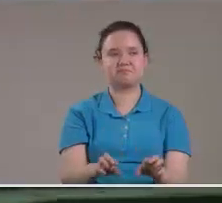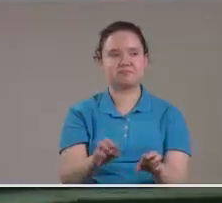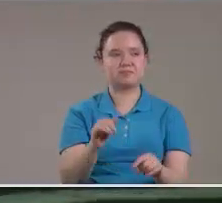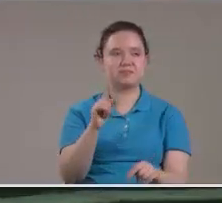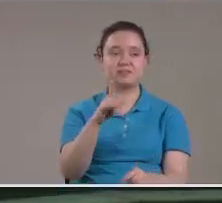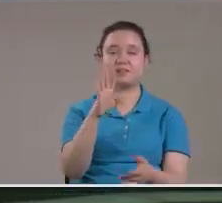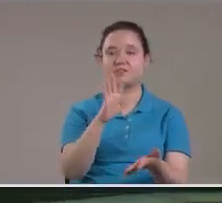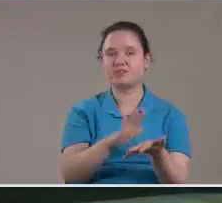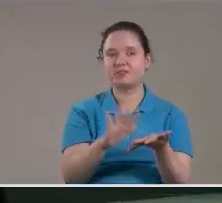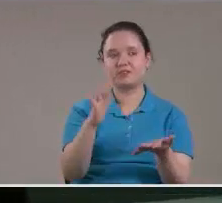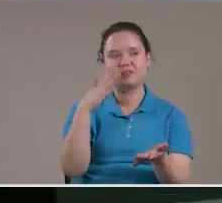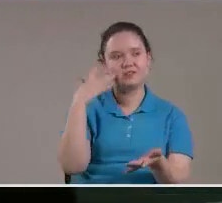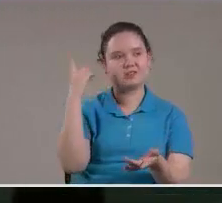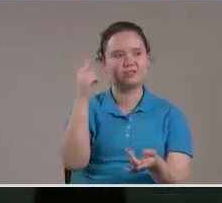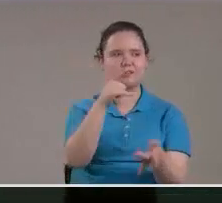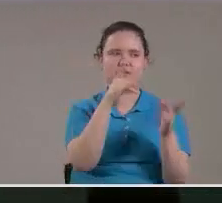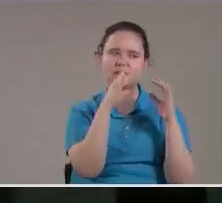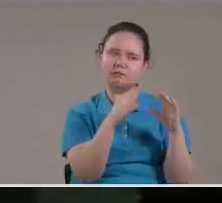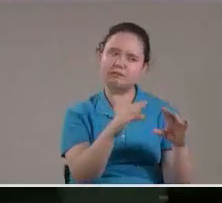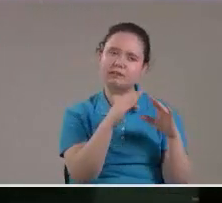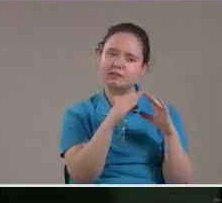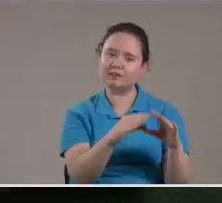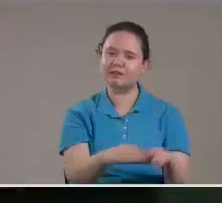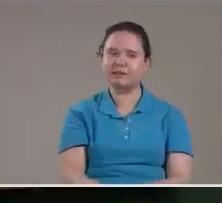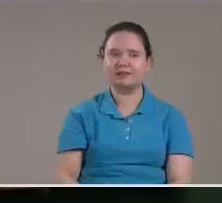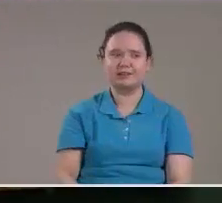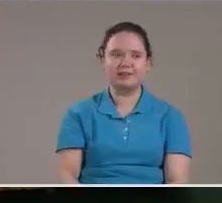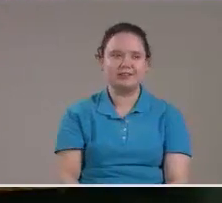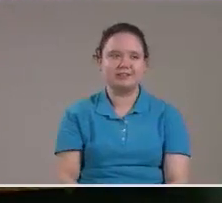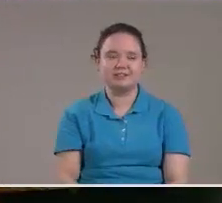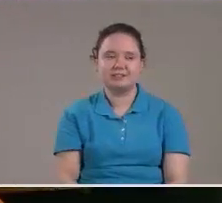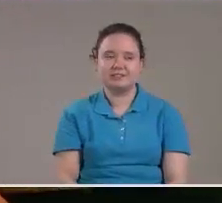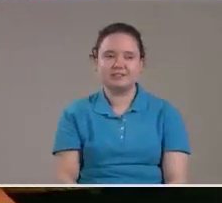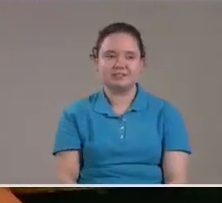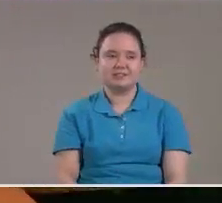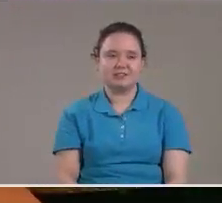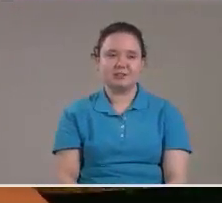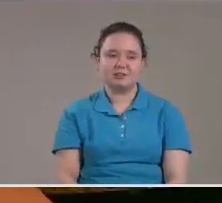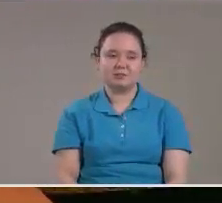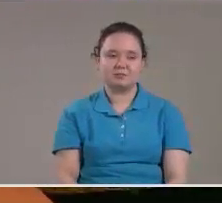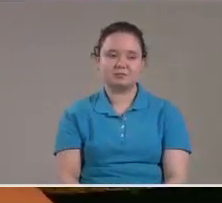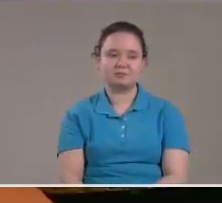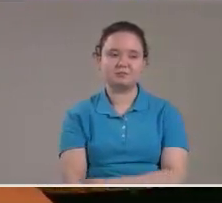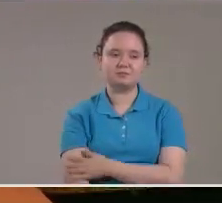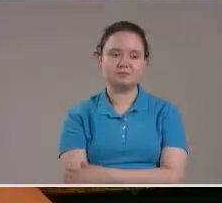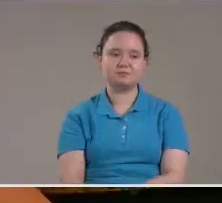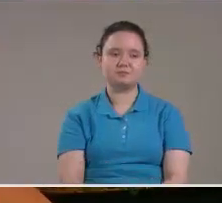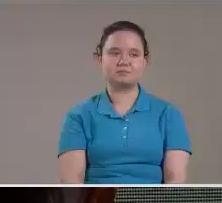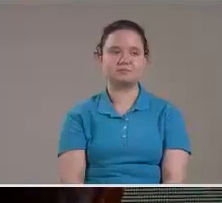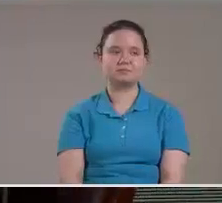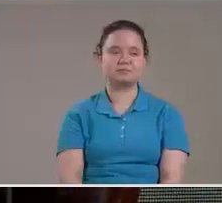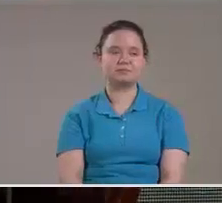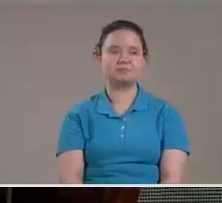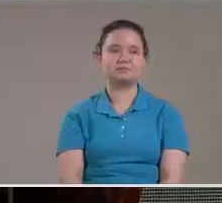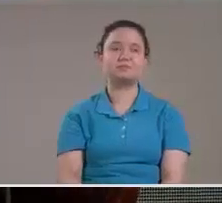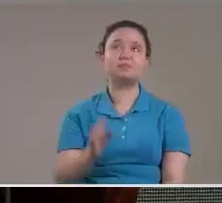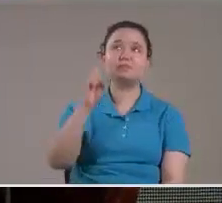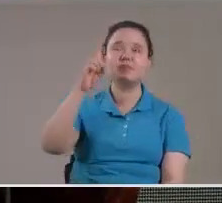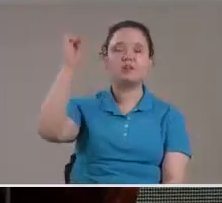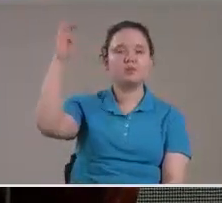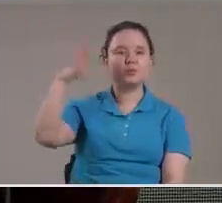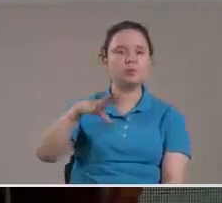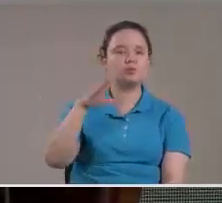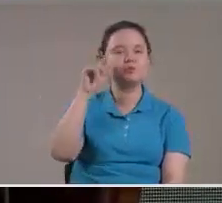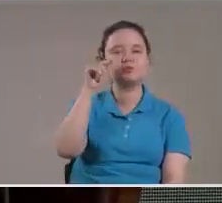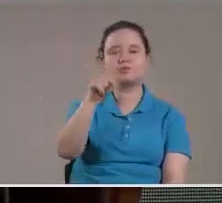Gloria a Dios Protégelo Padre Tu luz No se